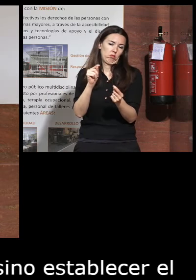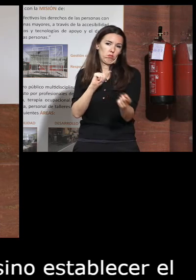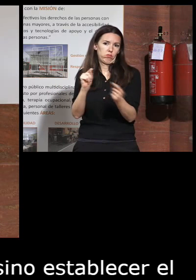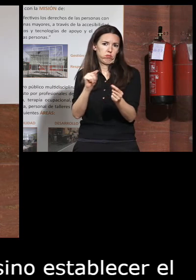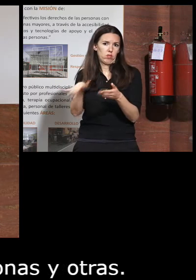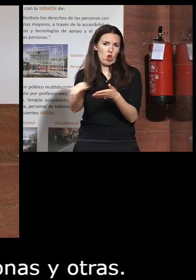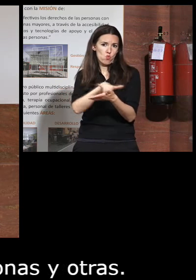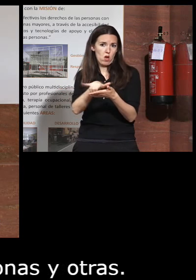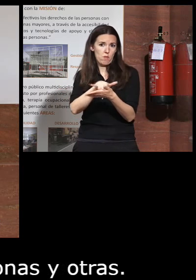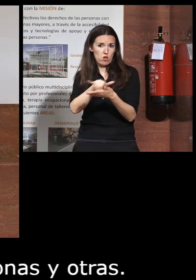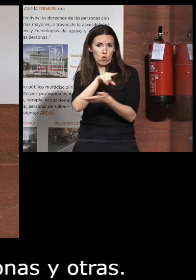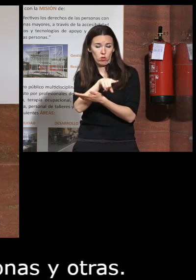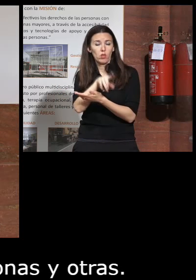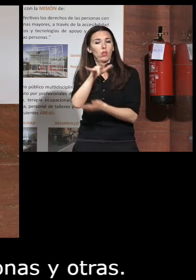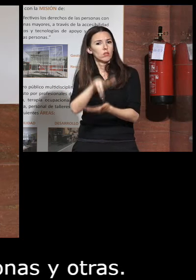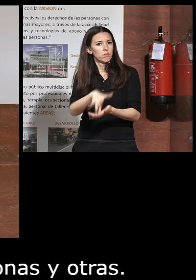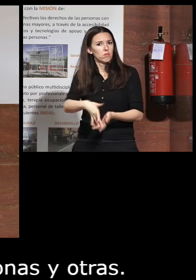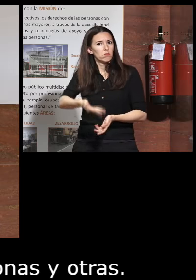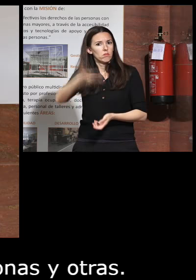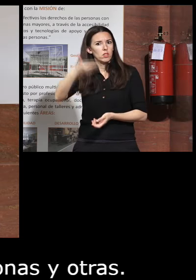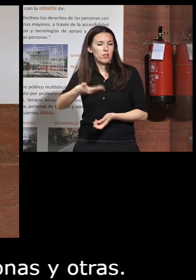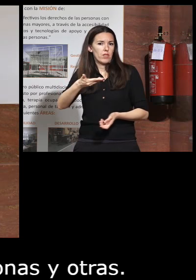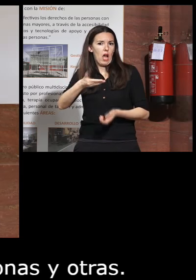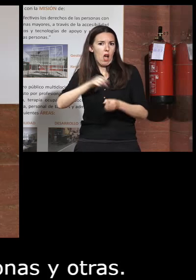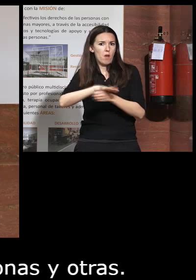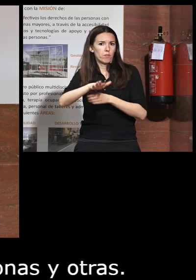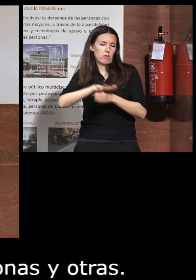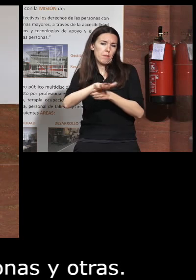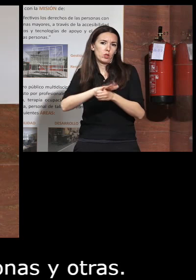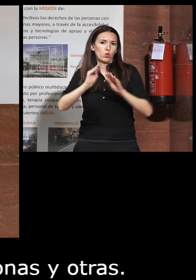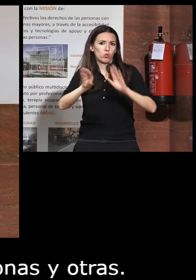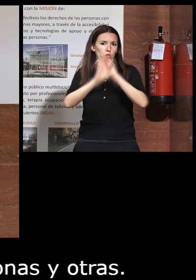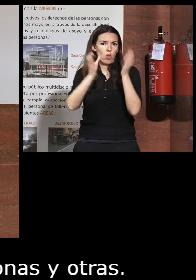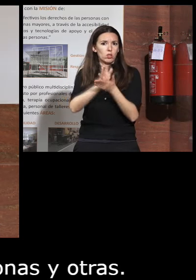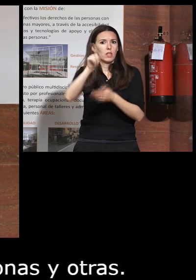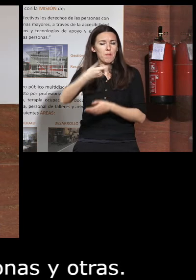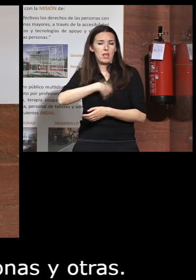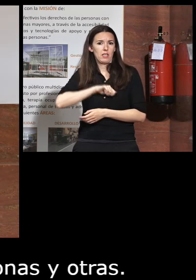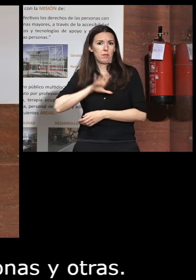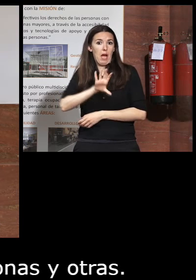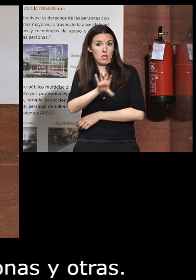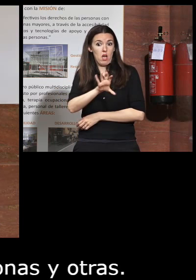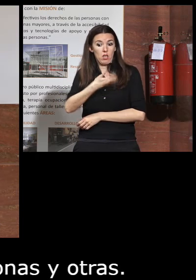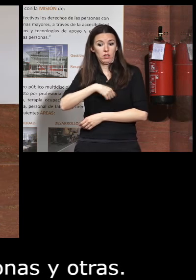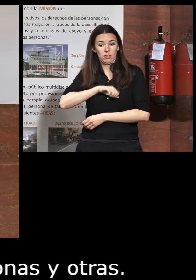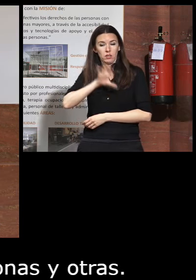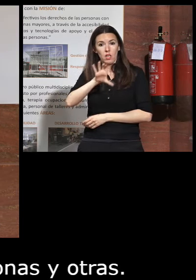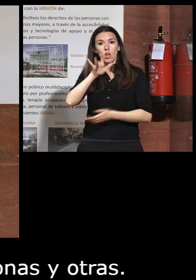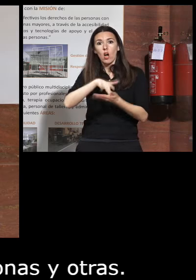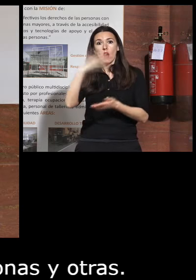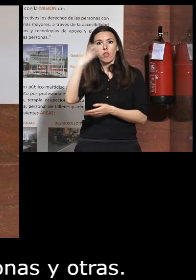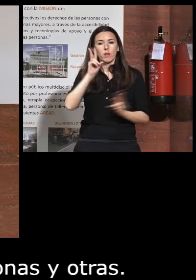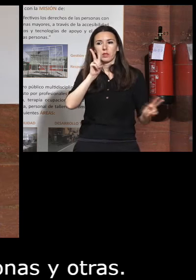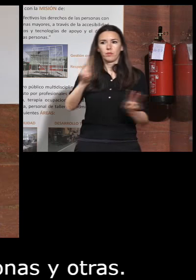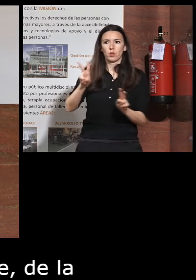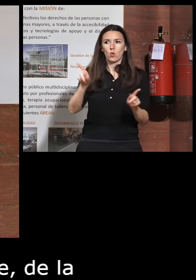Nueva York con lo cual tiene una dimensión tanto nacional como internacional e incluso nacional a nivel de España al CERMI se le ve